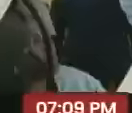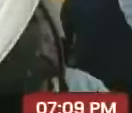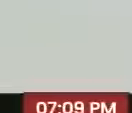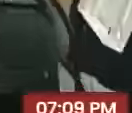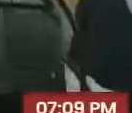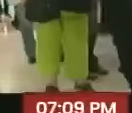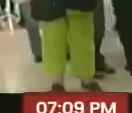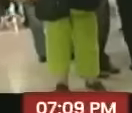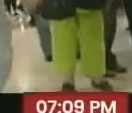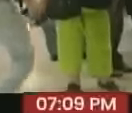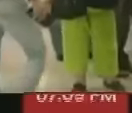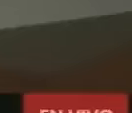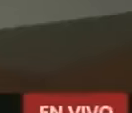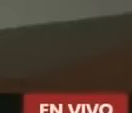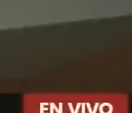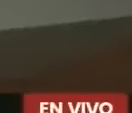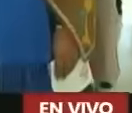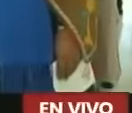viernes